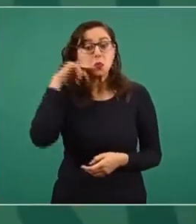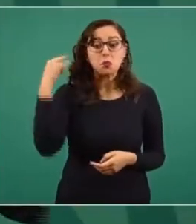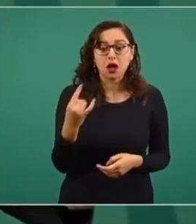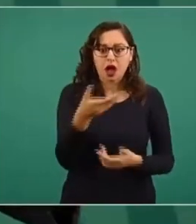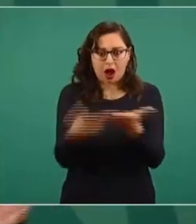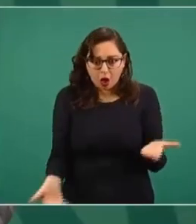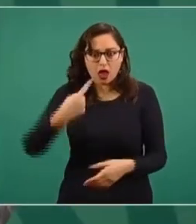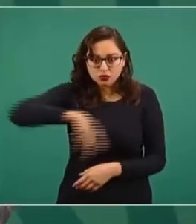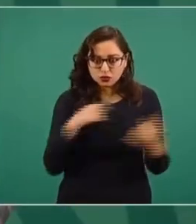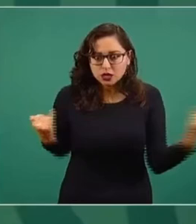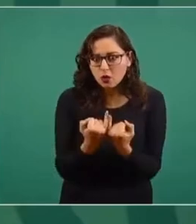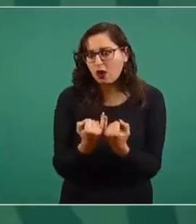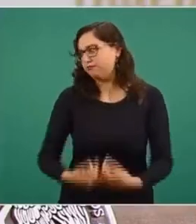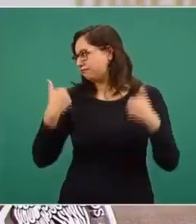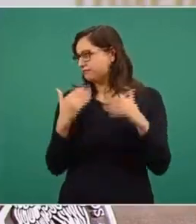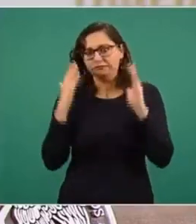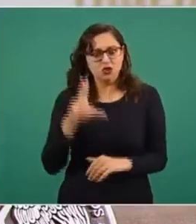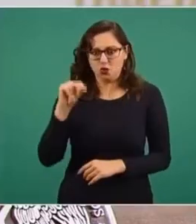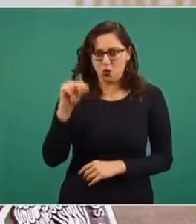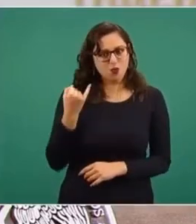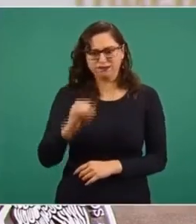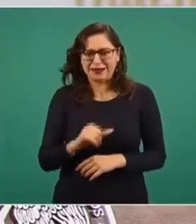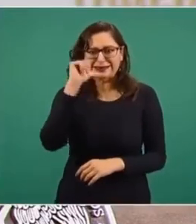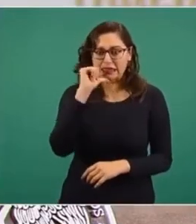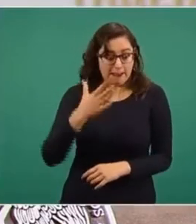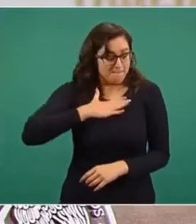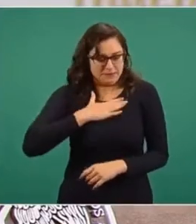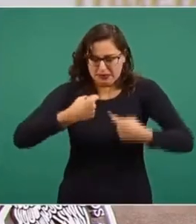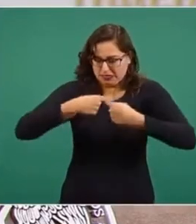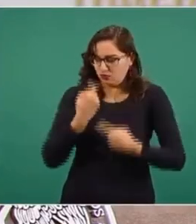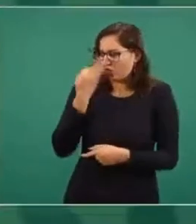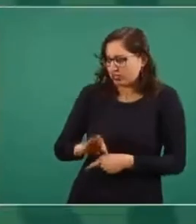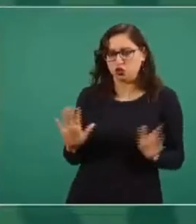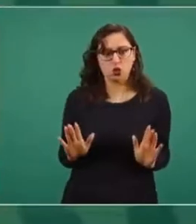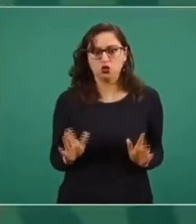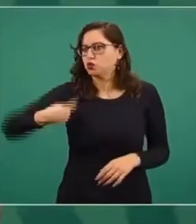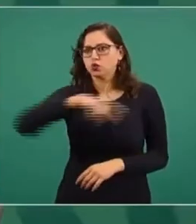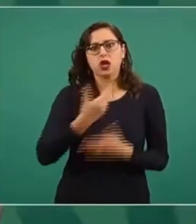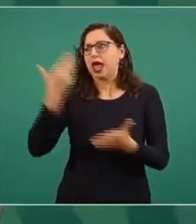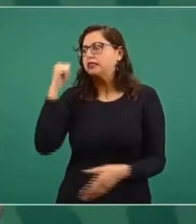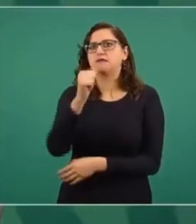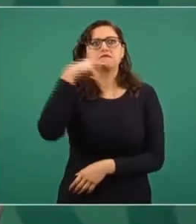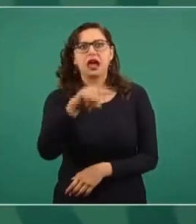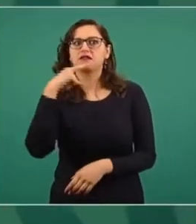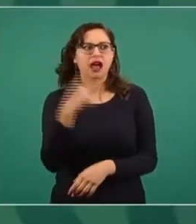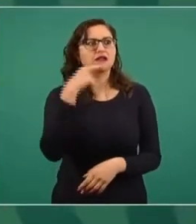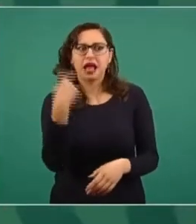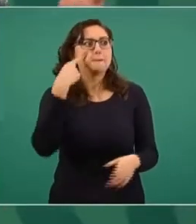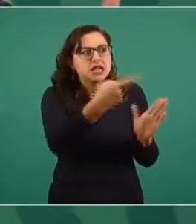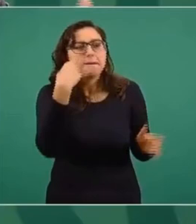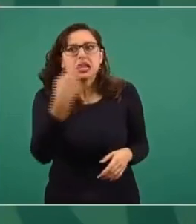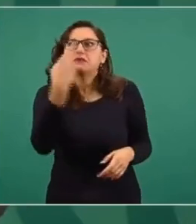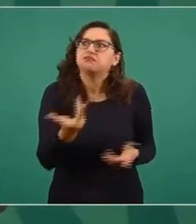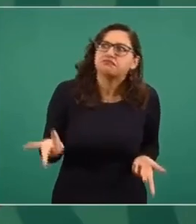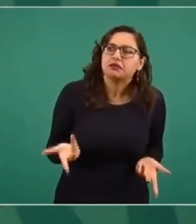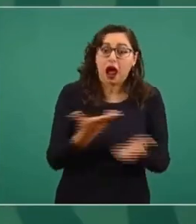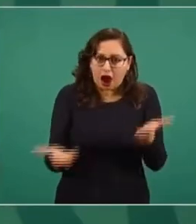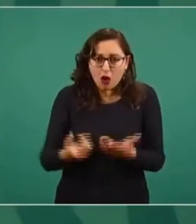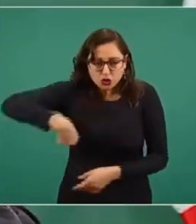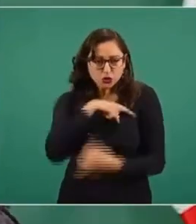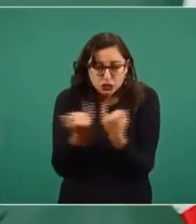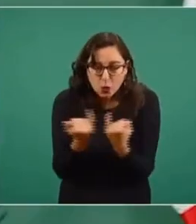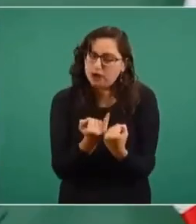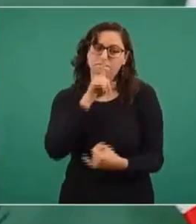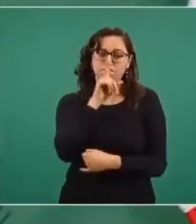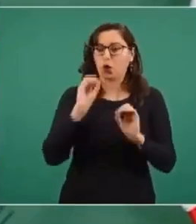hacer por ningún motivo. No debería traicionarnos a nosotros mismos si siempre estuvimos en contra de eso. o usar el dinero del presupuesto o